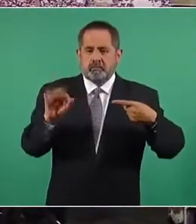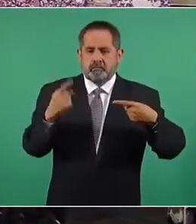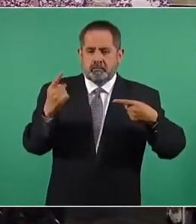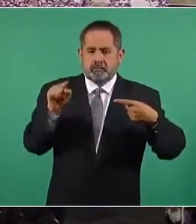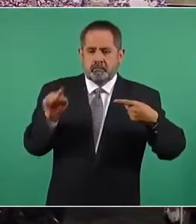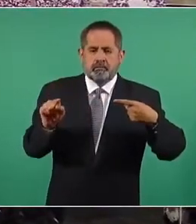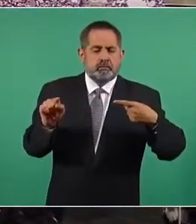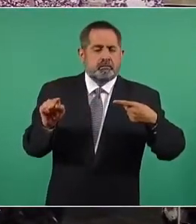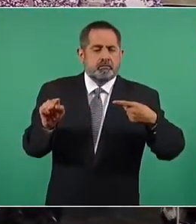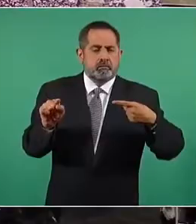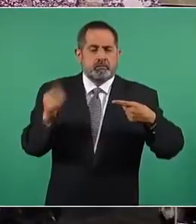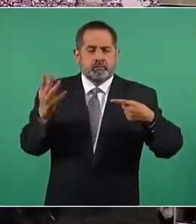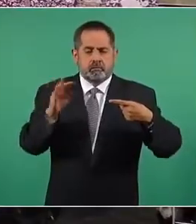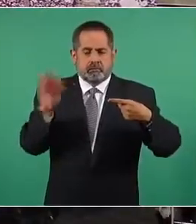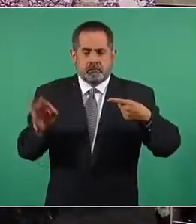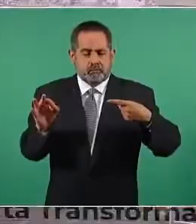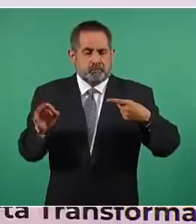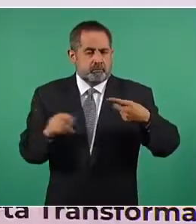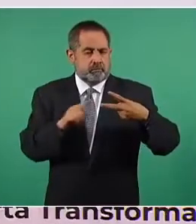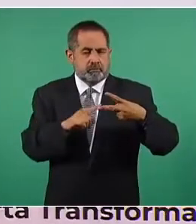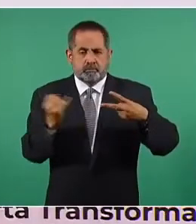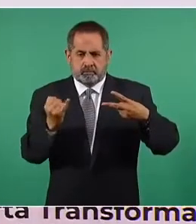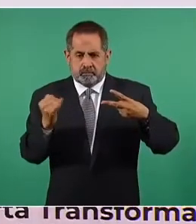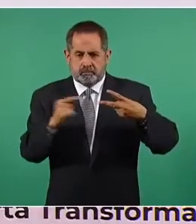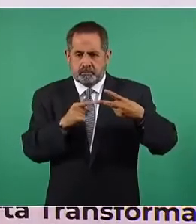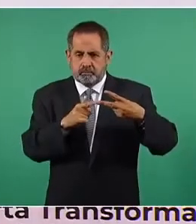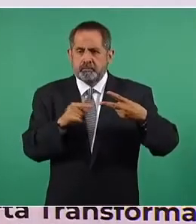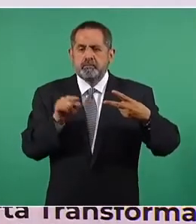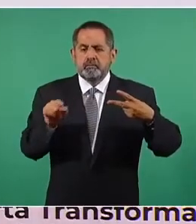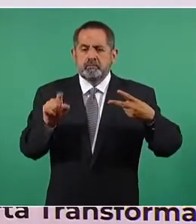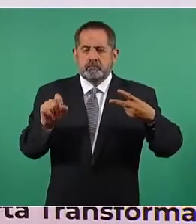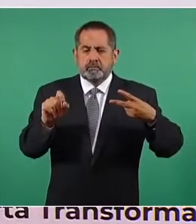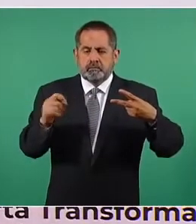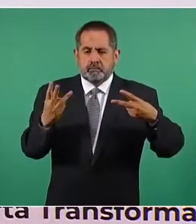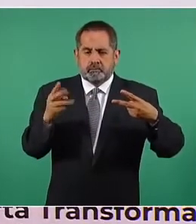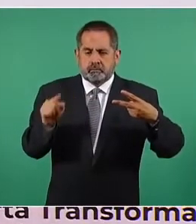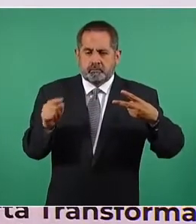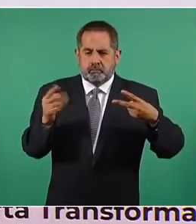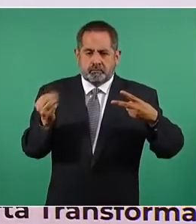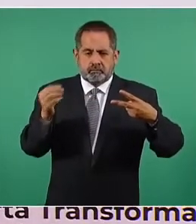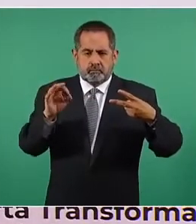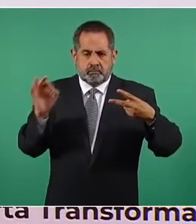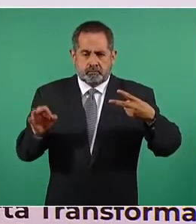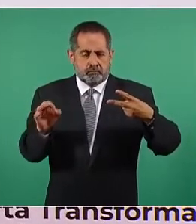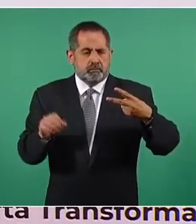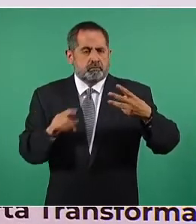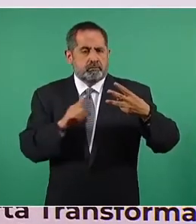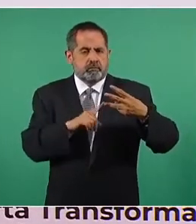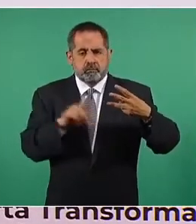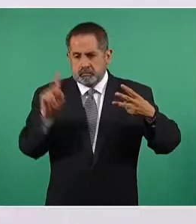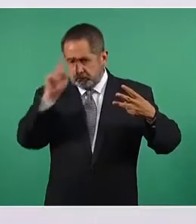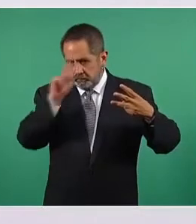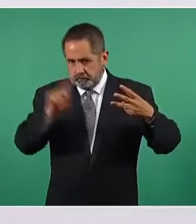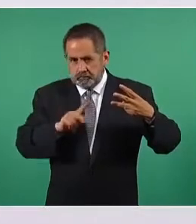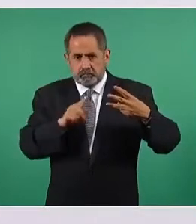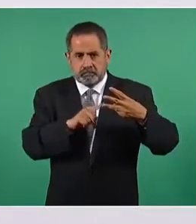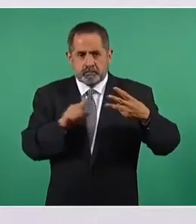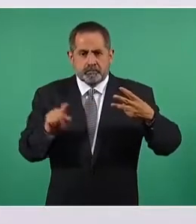41.4 ciento, igual, 23.9 por ciento, peor,